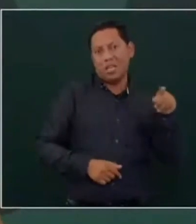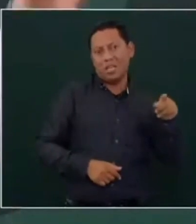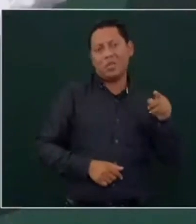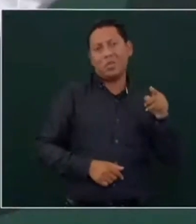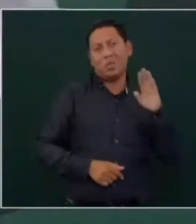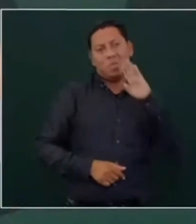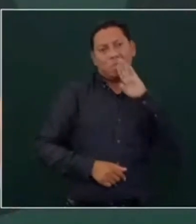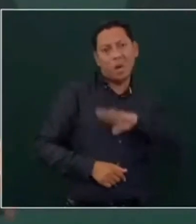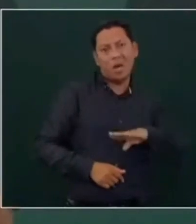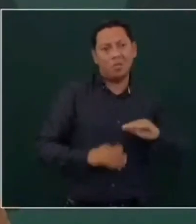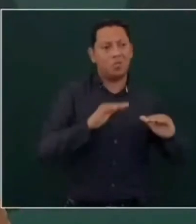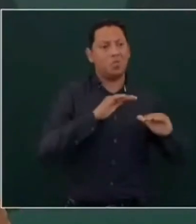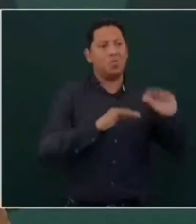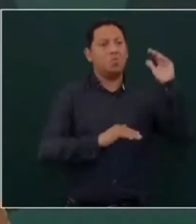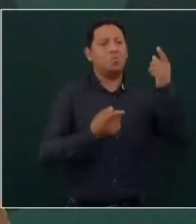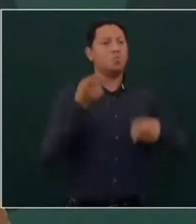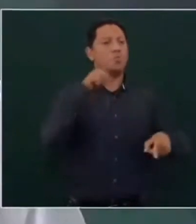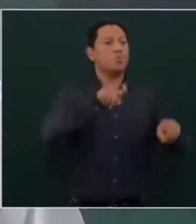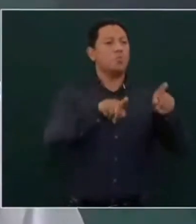autoritarios